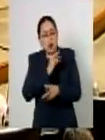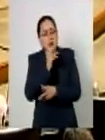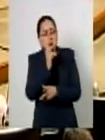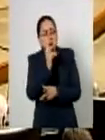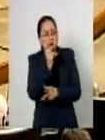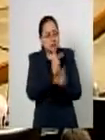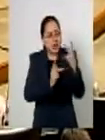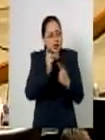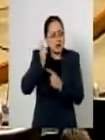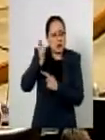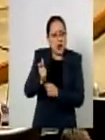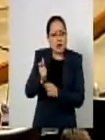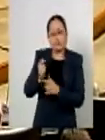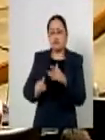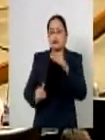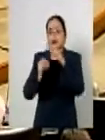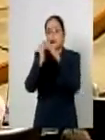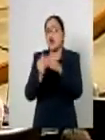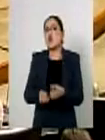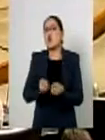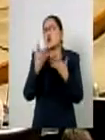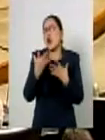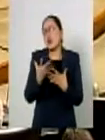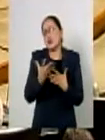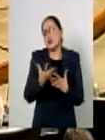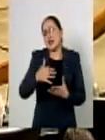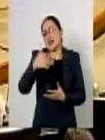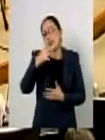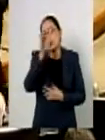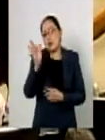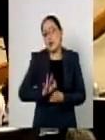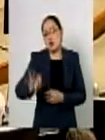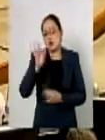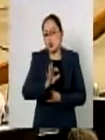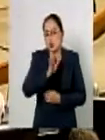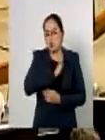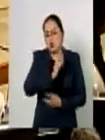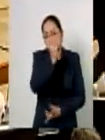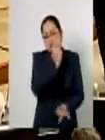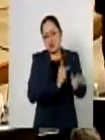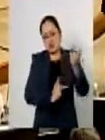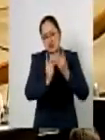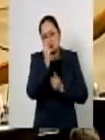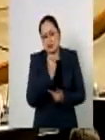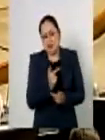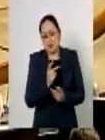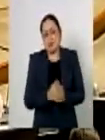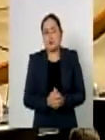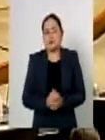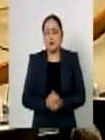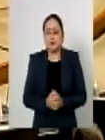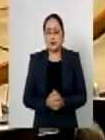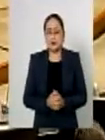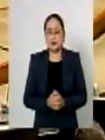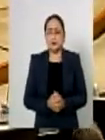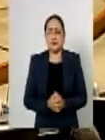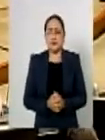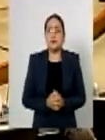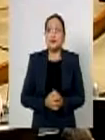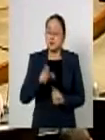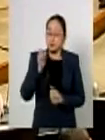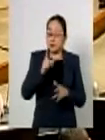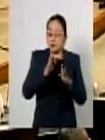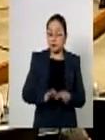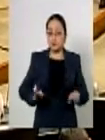les asigna un techo de endeudamiento de hasta 15% de los ingresos de libre disposición cabe